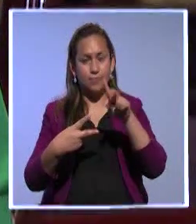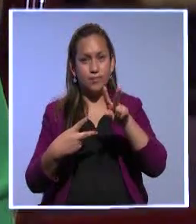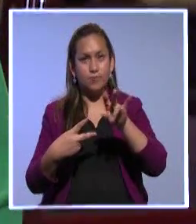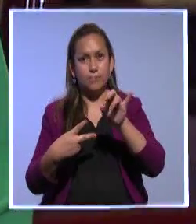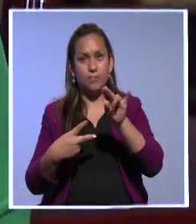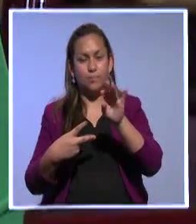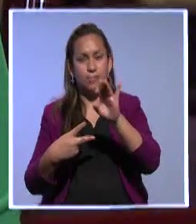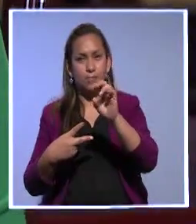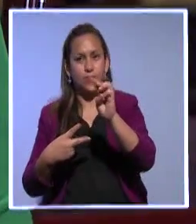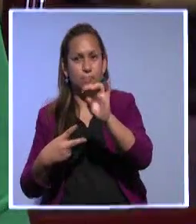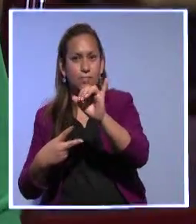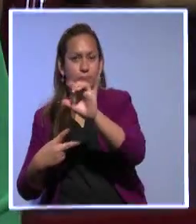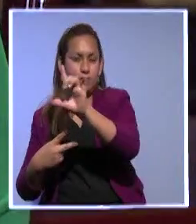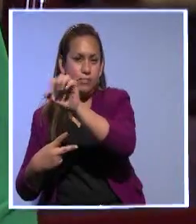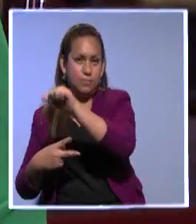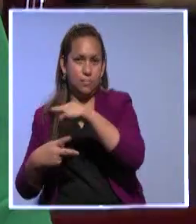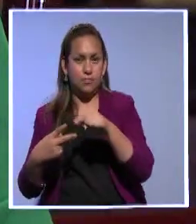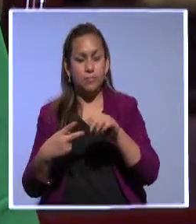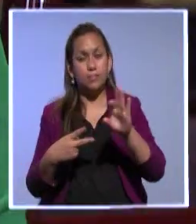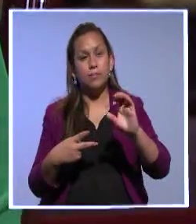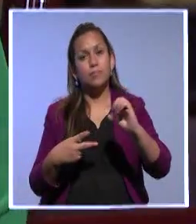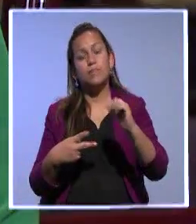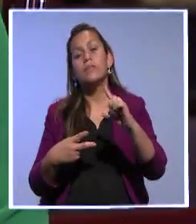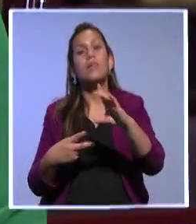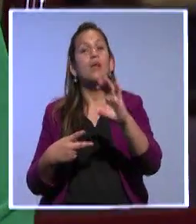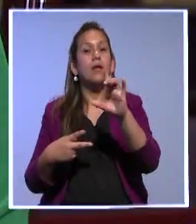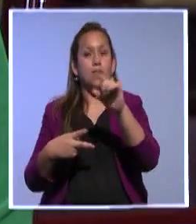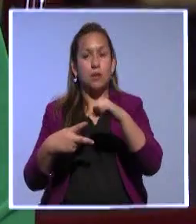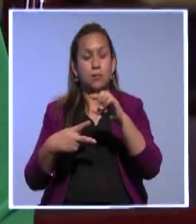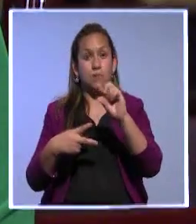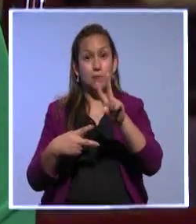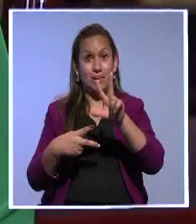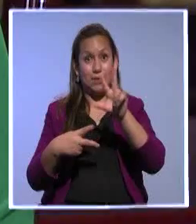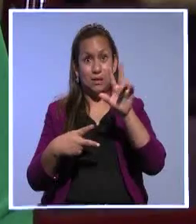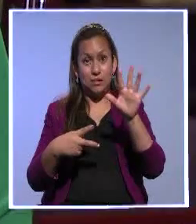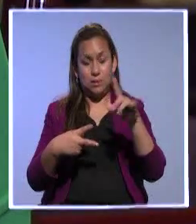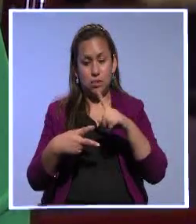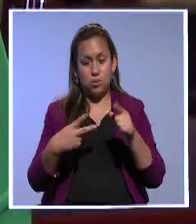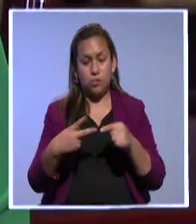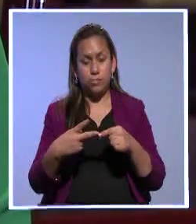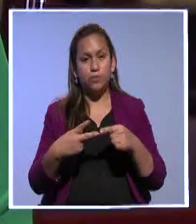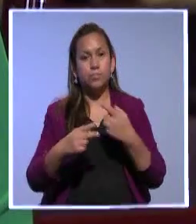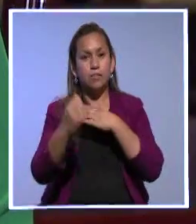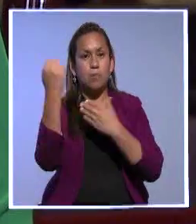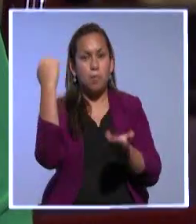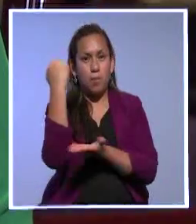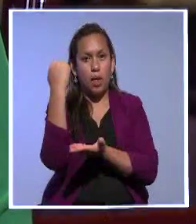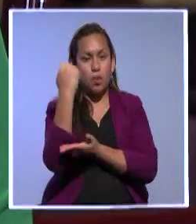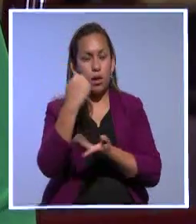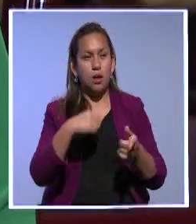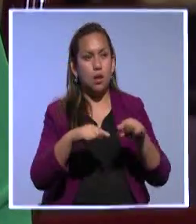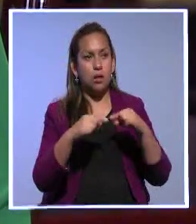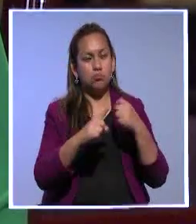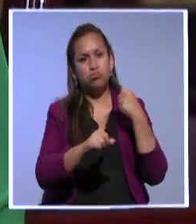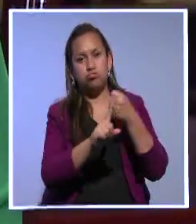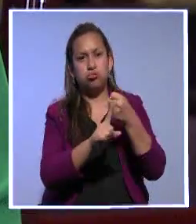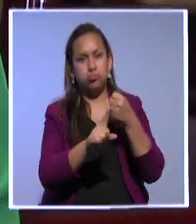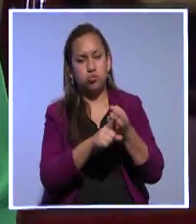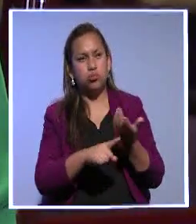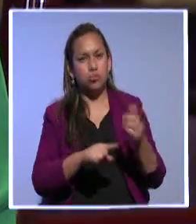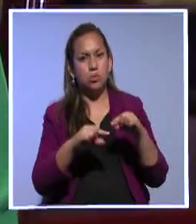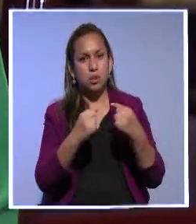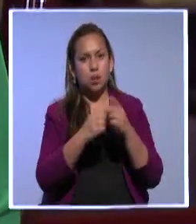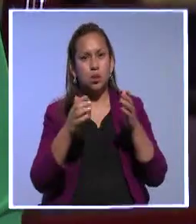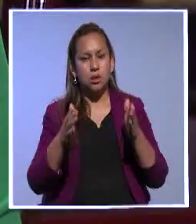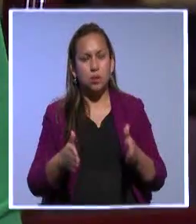Vintimilla por el Movimiento Alianza País y Moisés Tacle por el Partido Social Cristiano Madera de Guerrero en este debate a propósito del escenario electoral y las